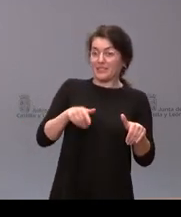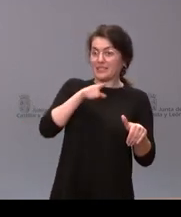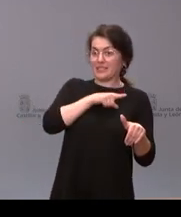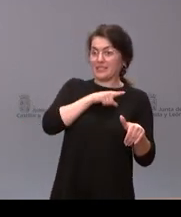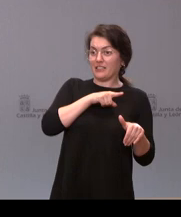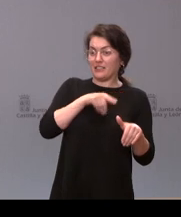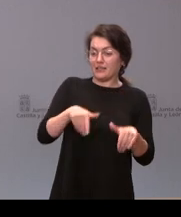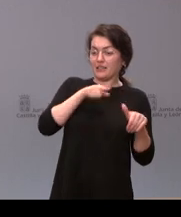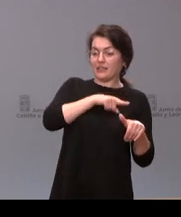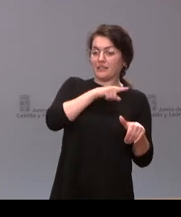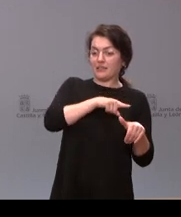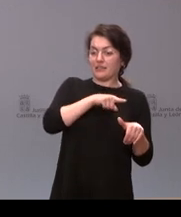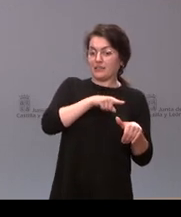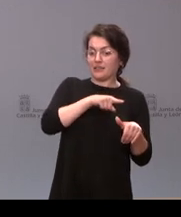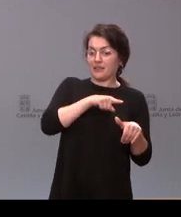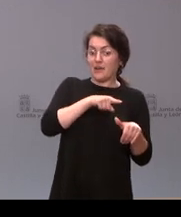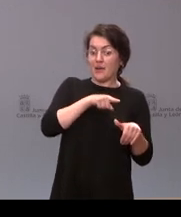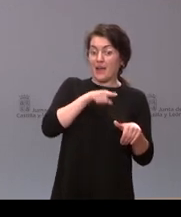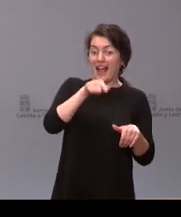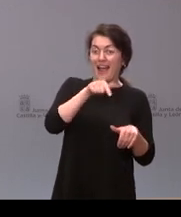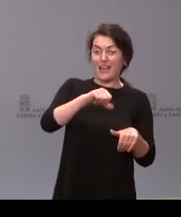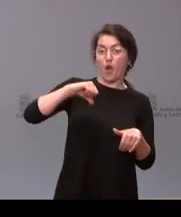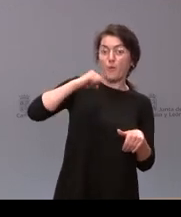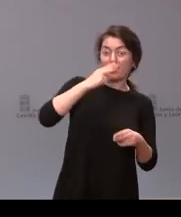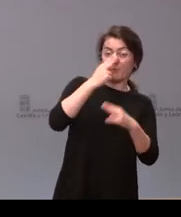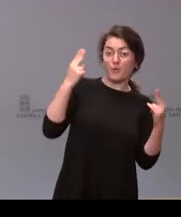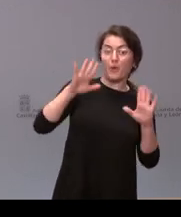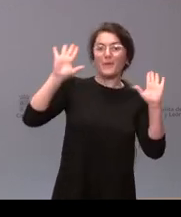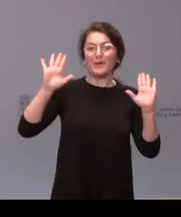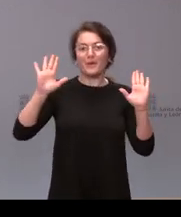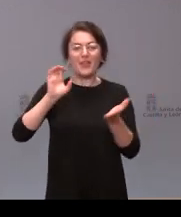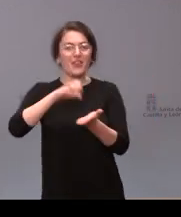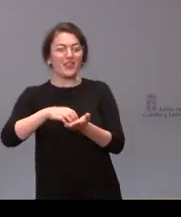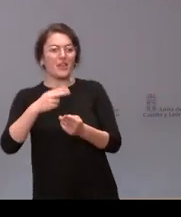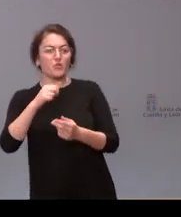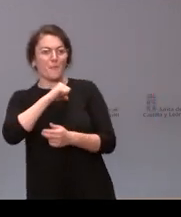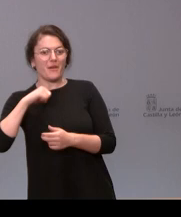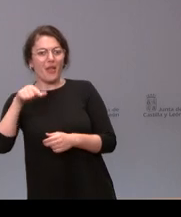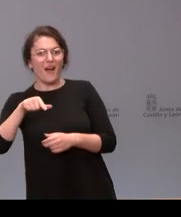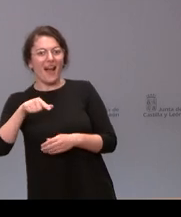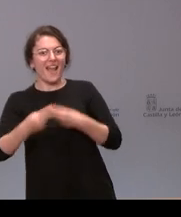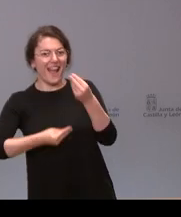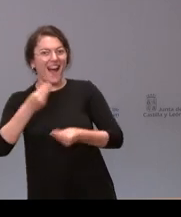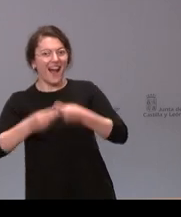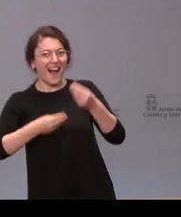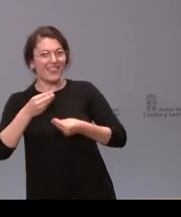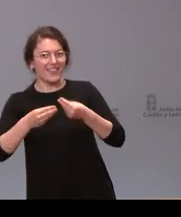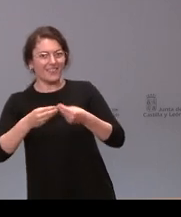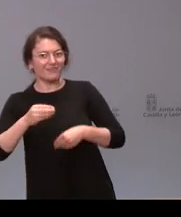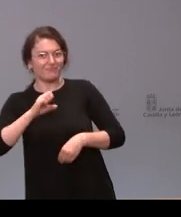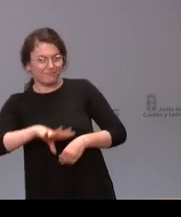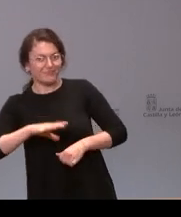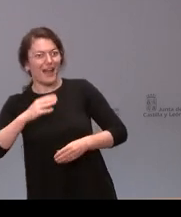y se dan casos, sí que los hacen en la privada. Y eso es especialmente sangrando en las provincias, efectivamente, como en Soria y como también pasa en León,